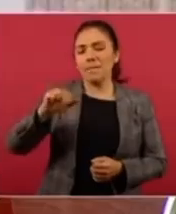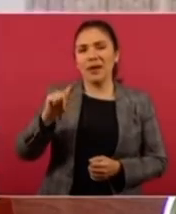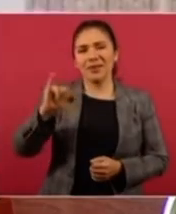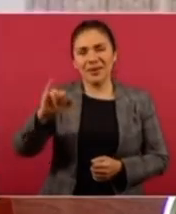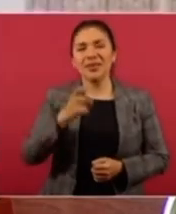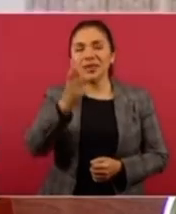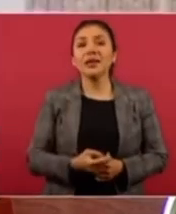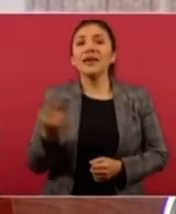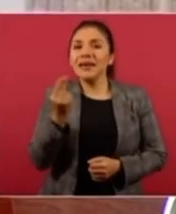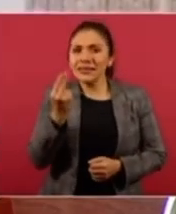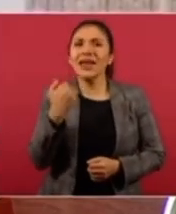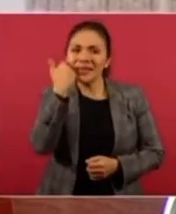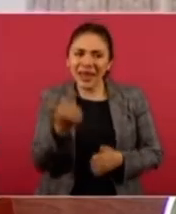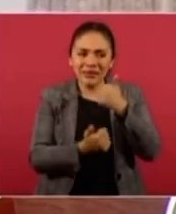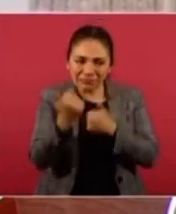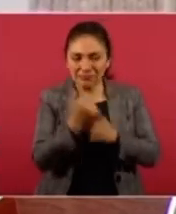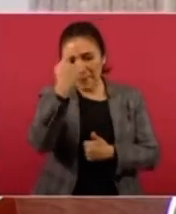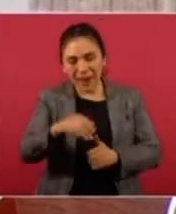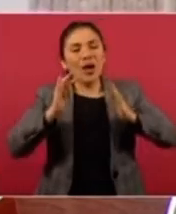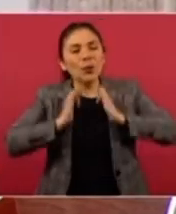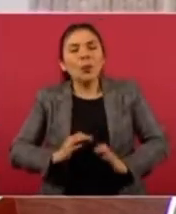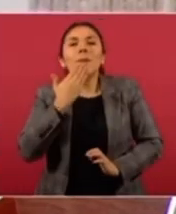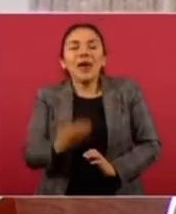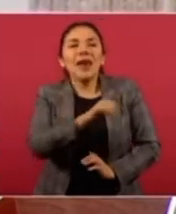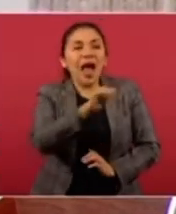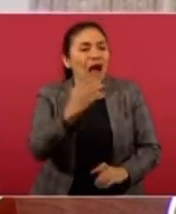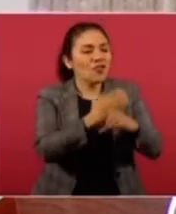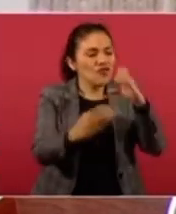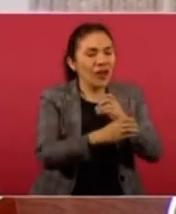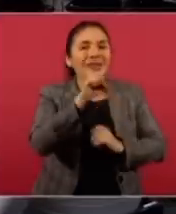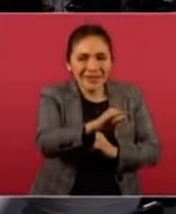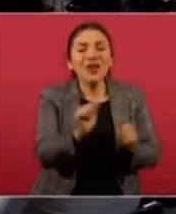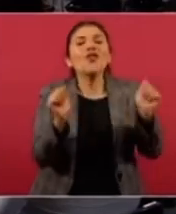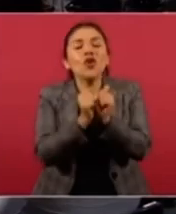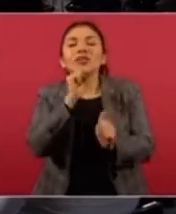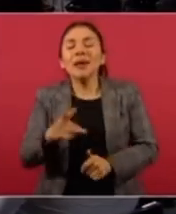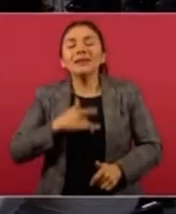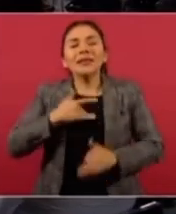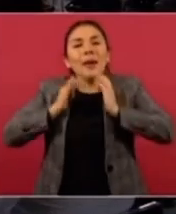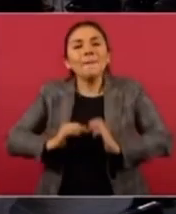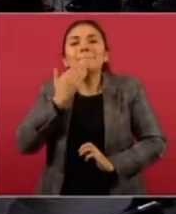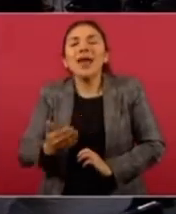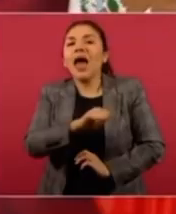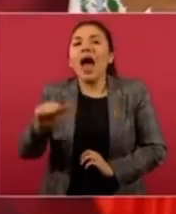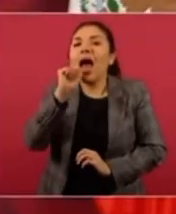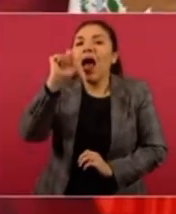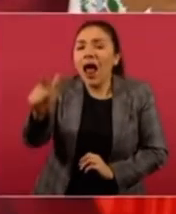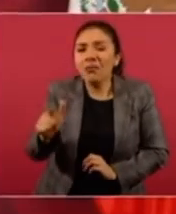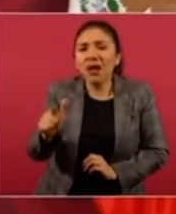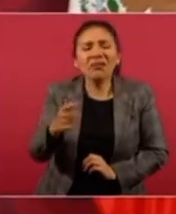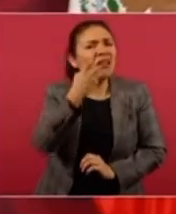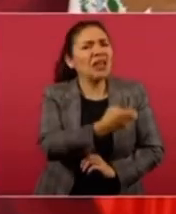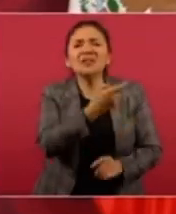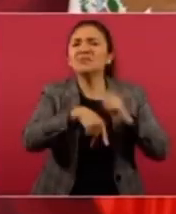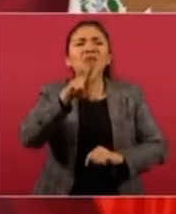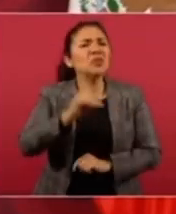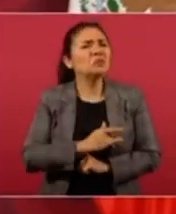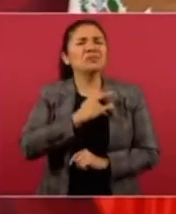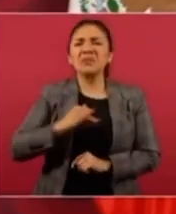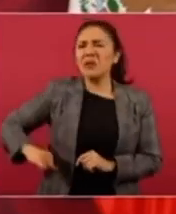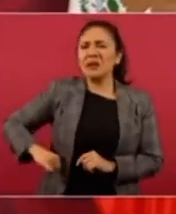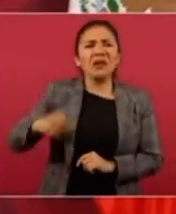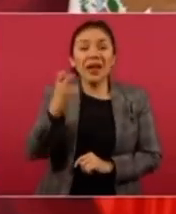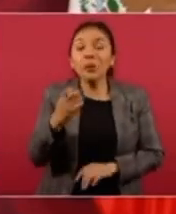un obispo en la catedral y no a un presidente de la república en una conferencia. Parece que